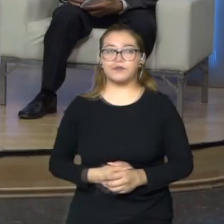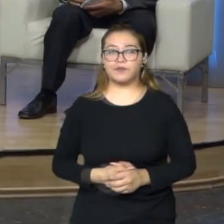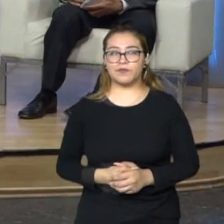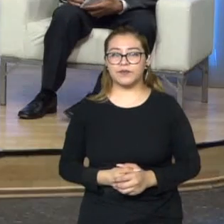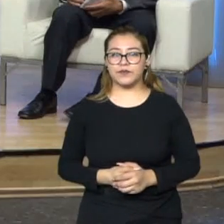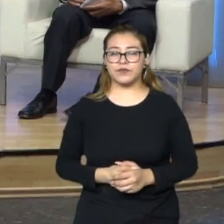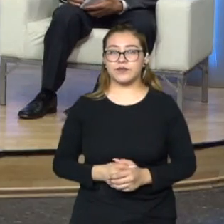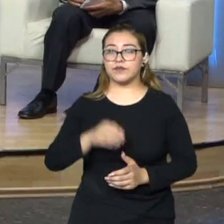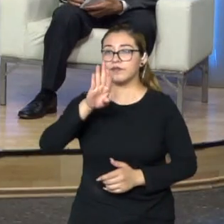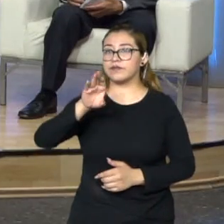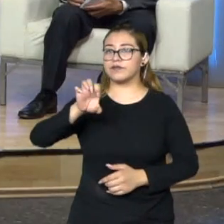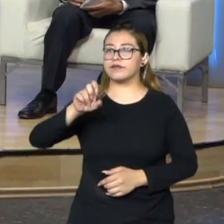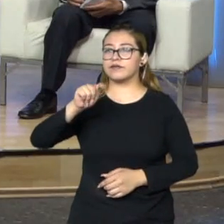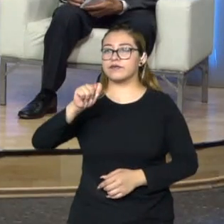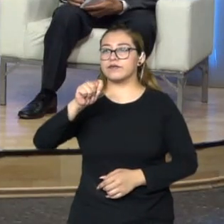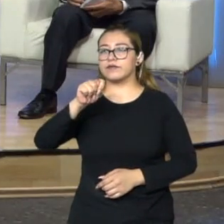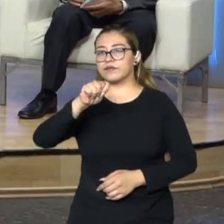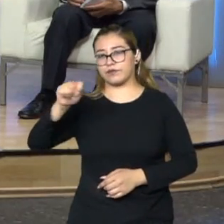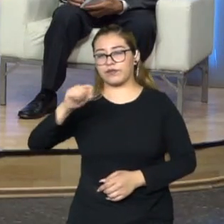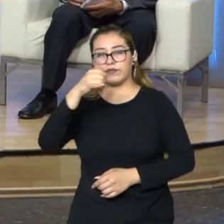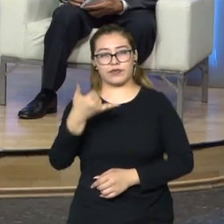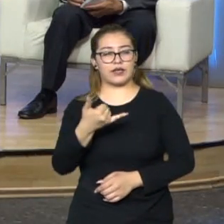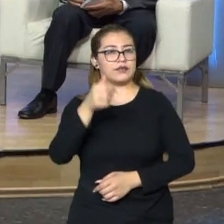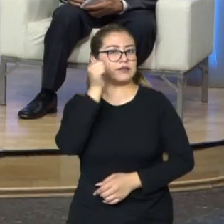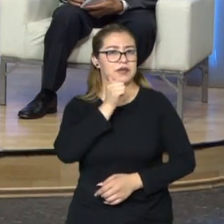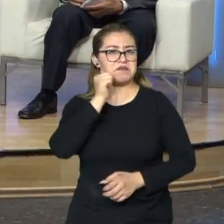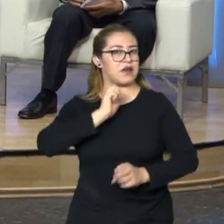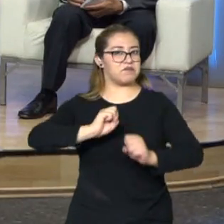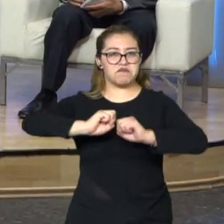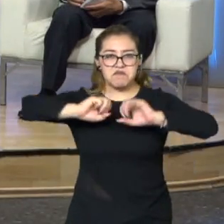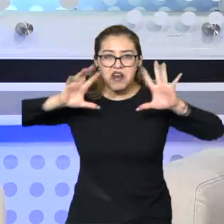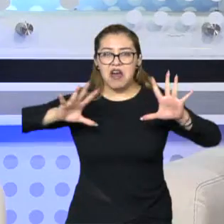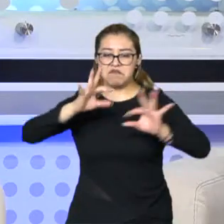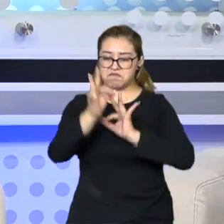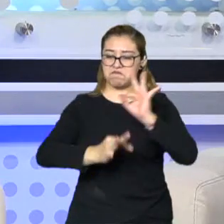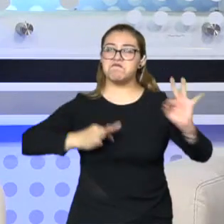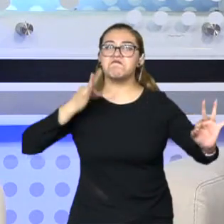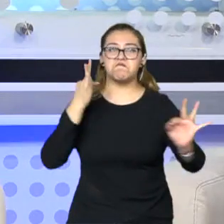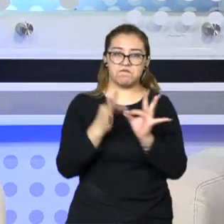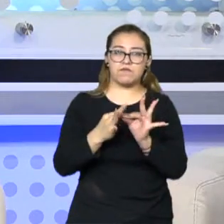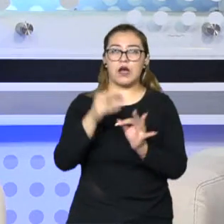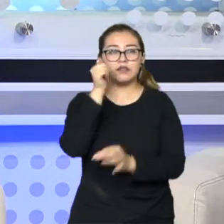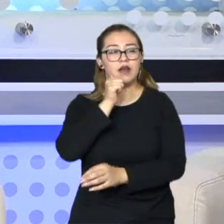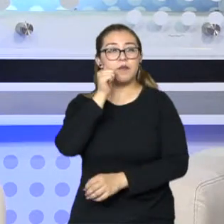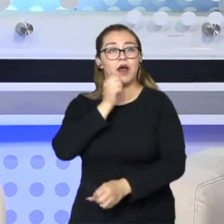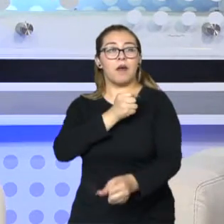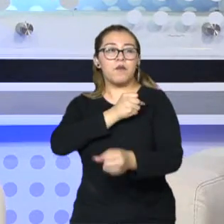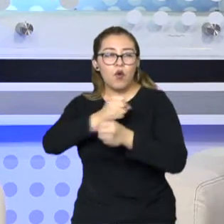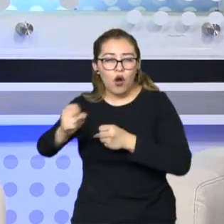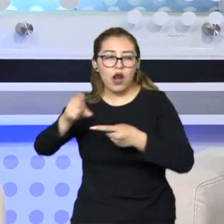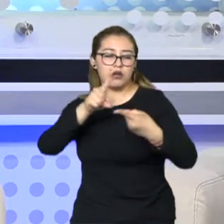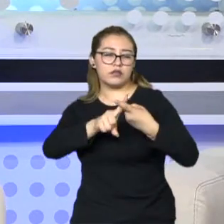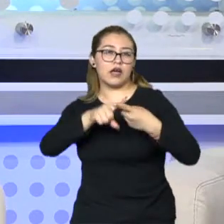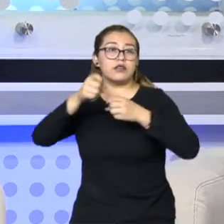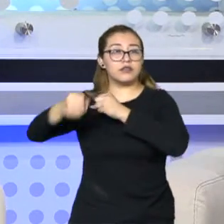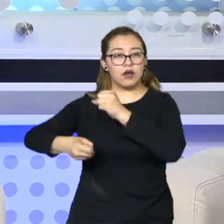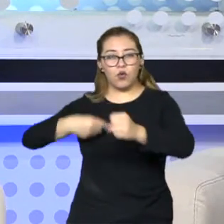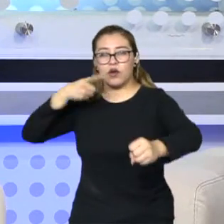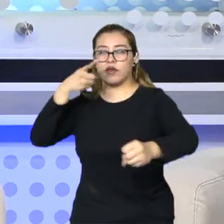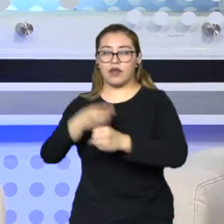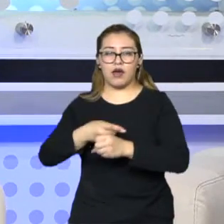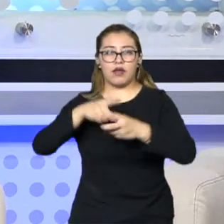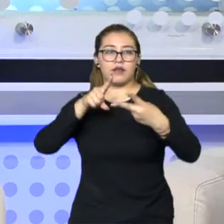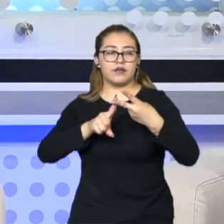Betty siempre enfática, muy clara, muy tajante en este tema, en la violencia, en la seguridad y la violencia, por supuesto,